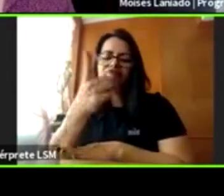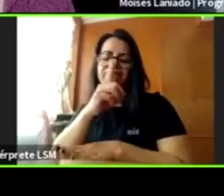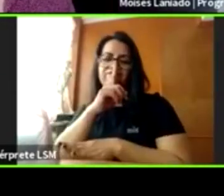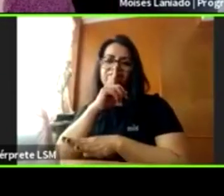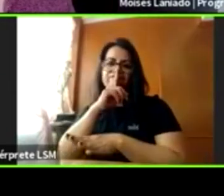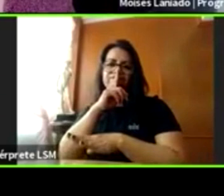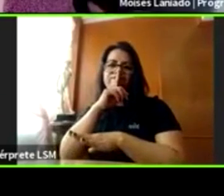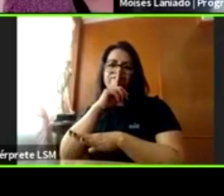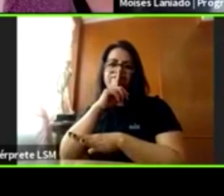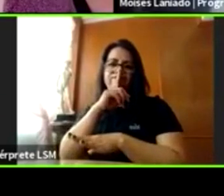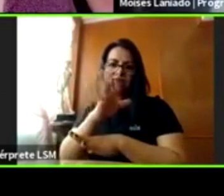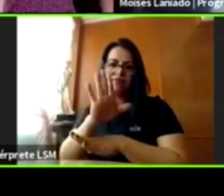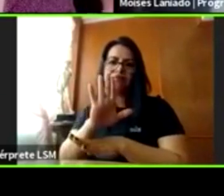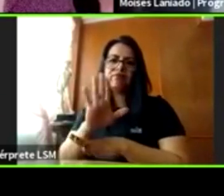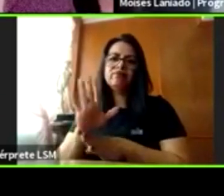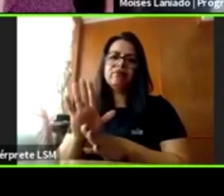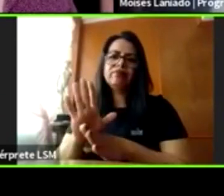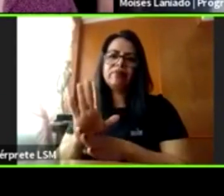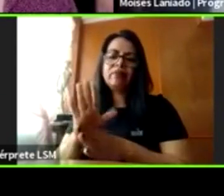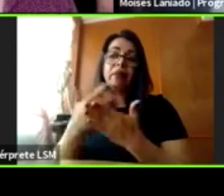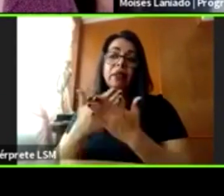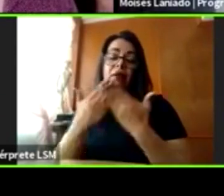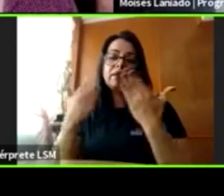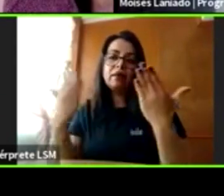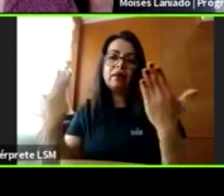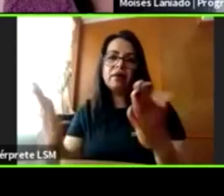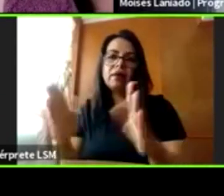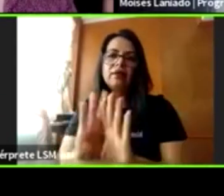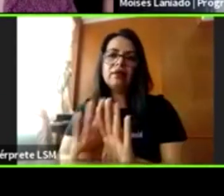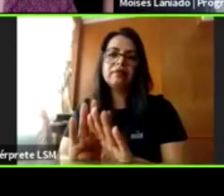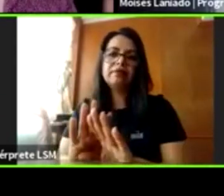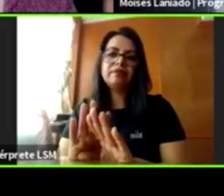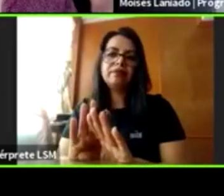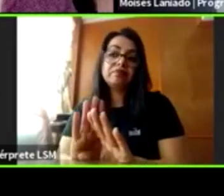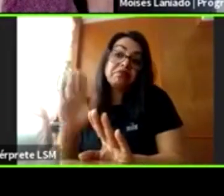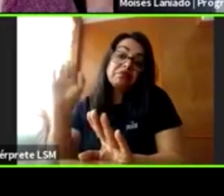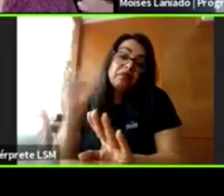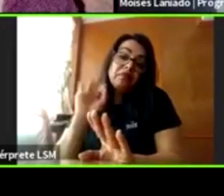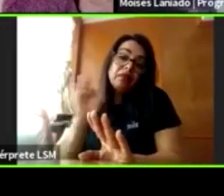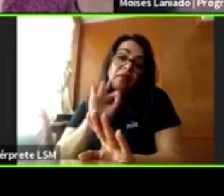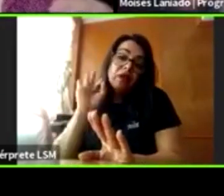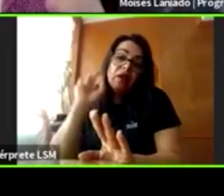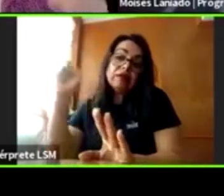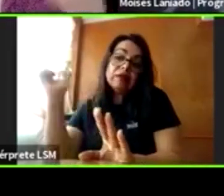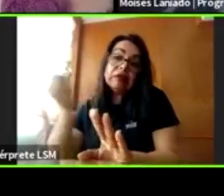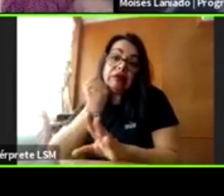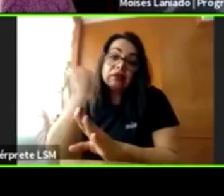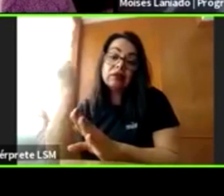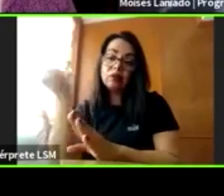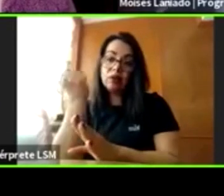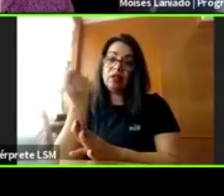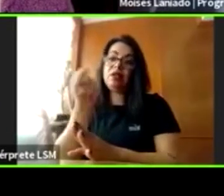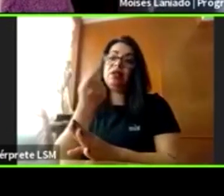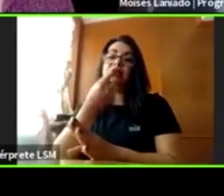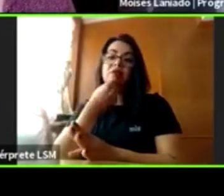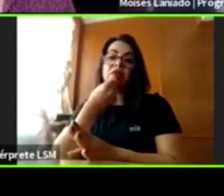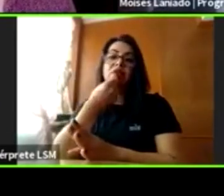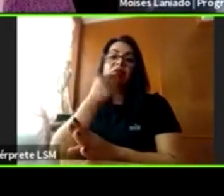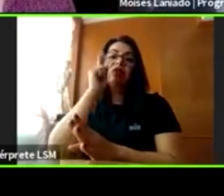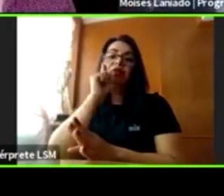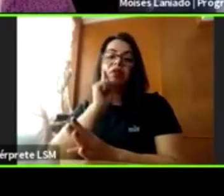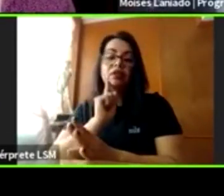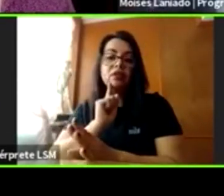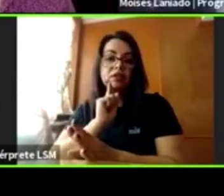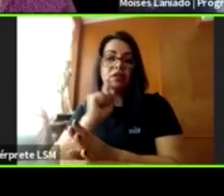lenguaje. Ahora, si corremos con la fortuna de que un niño y una niña nos digan en palabras que no les gusta la